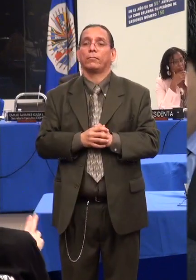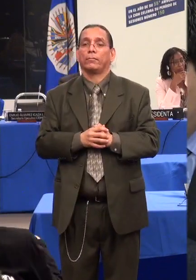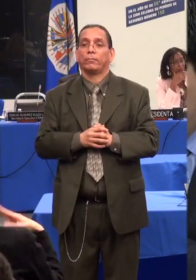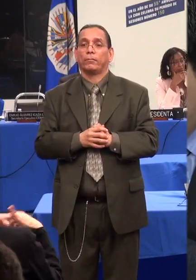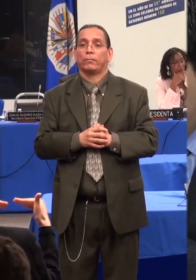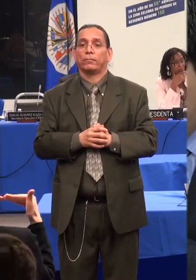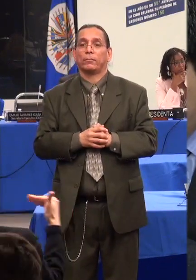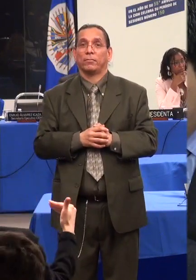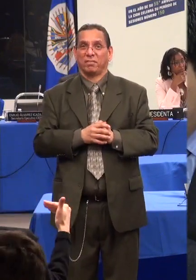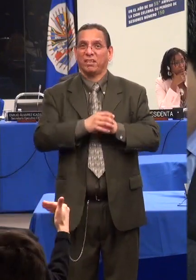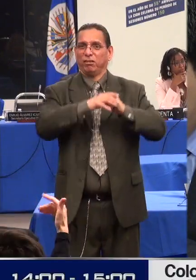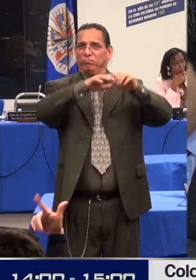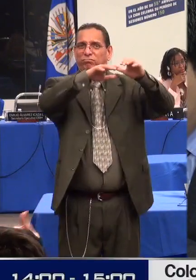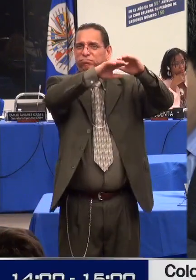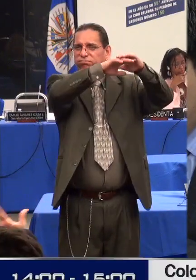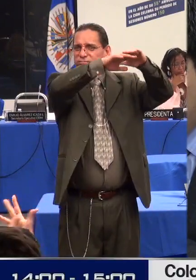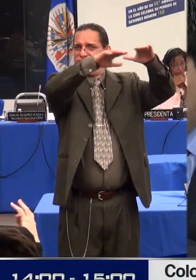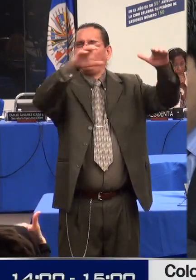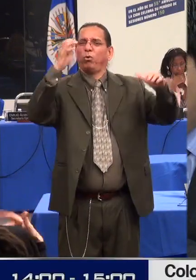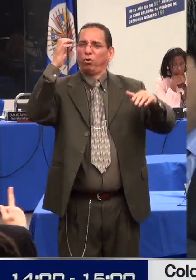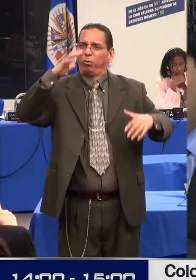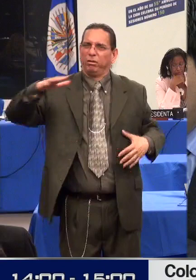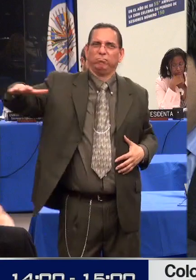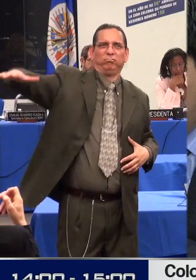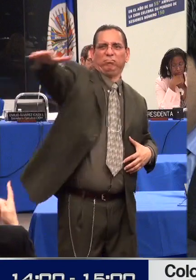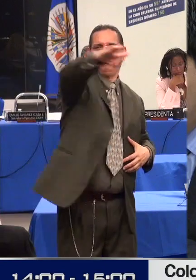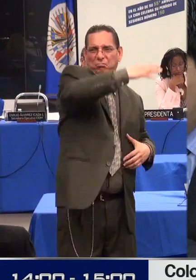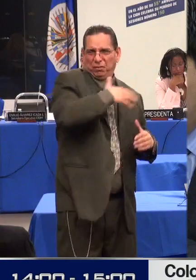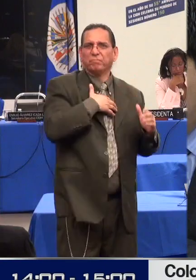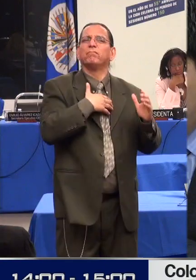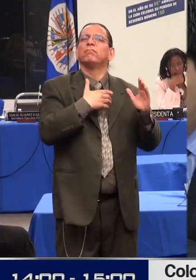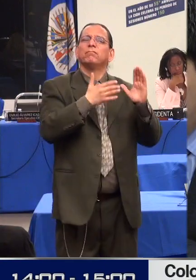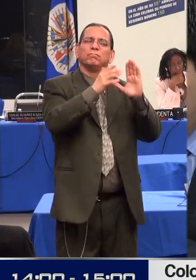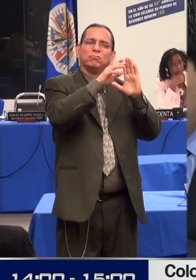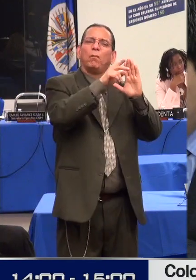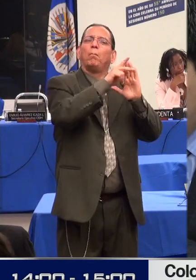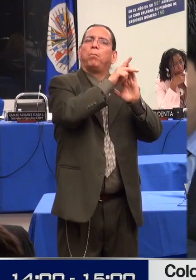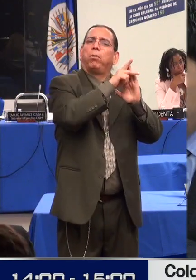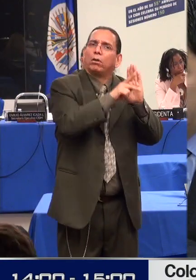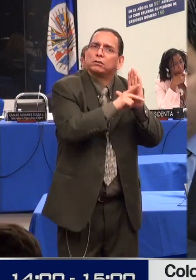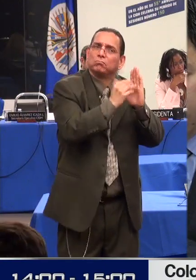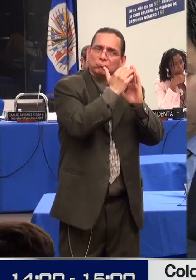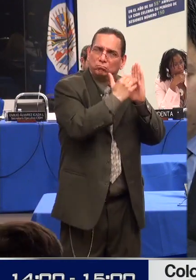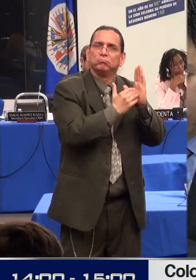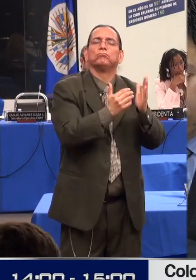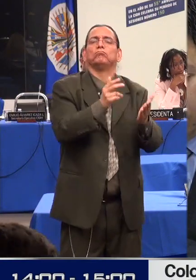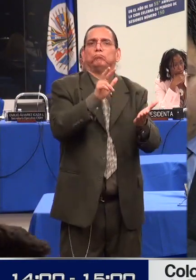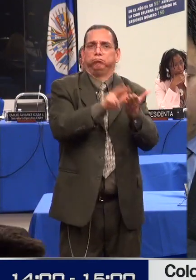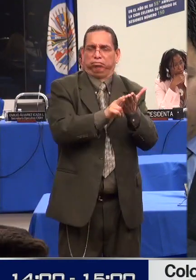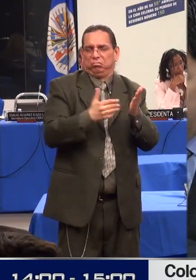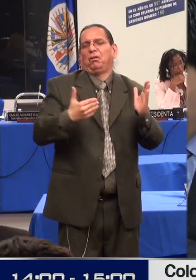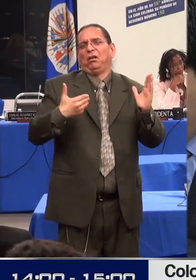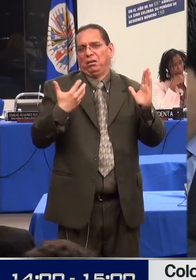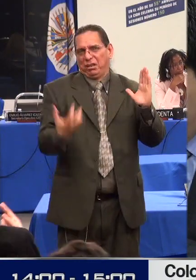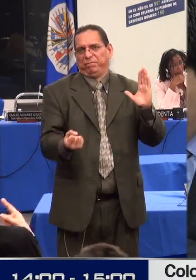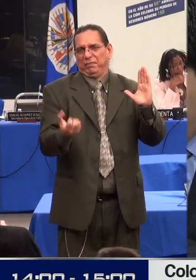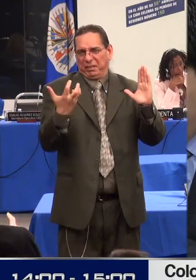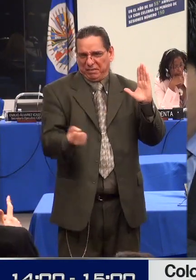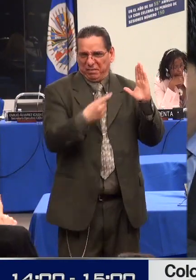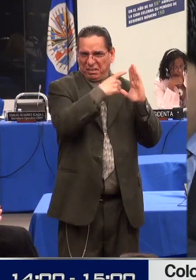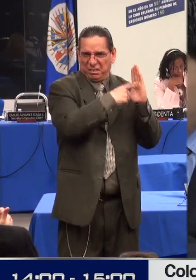adopta el Gobierno Nacional mediante el COMP 166 de 9 de diciembre de 2013, que contempla recomendaciones